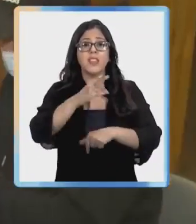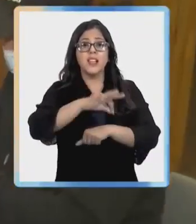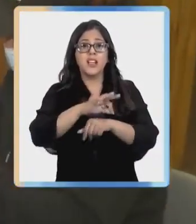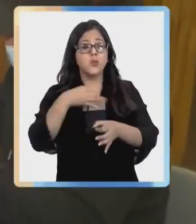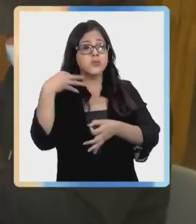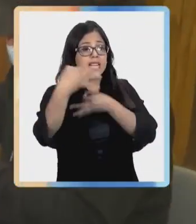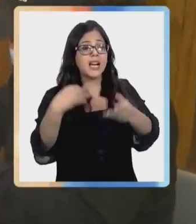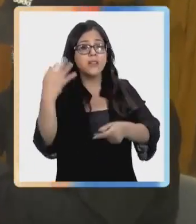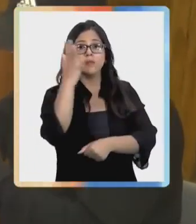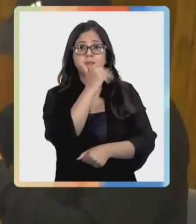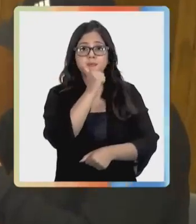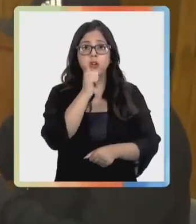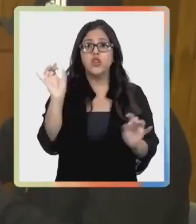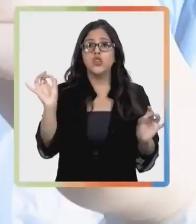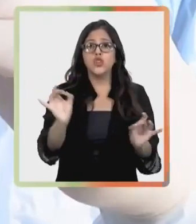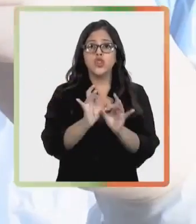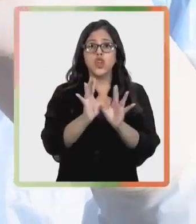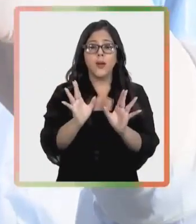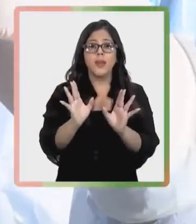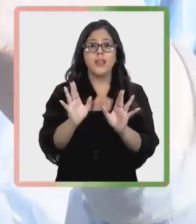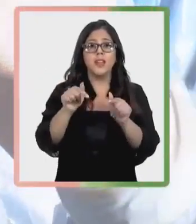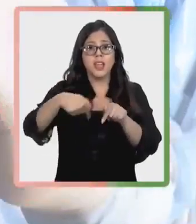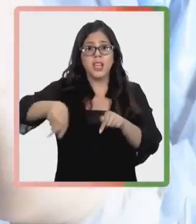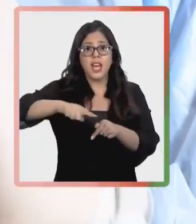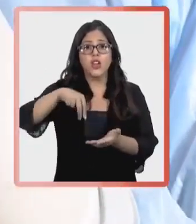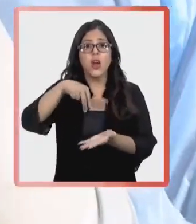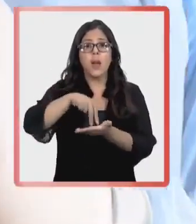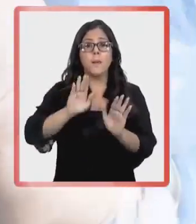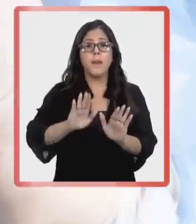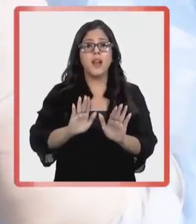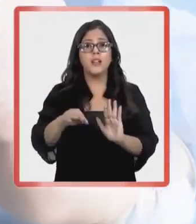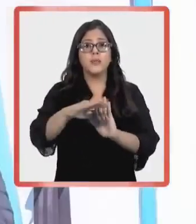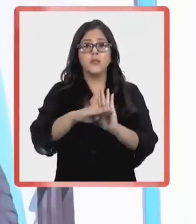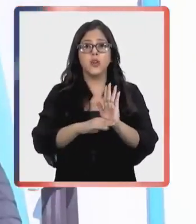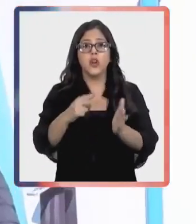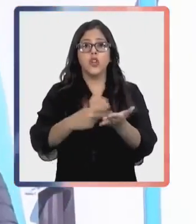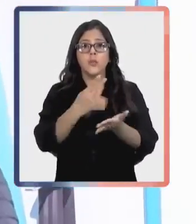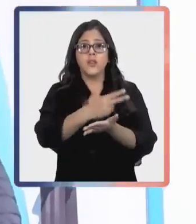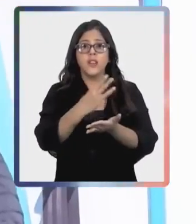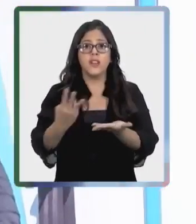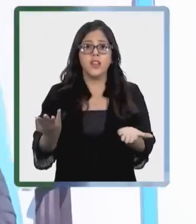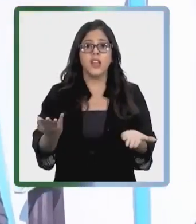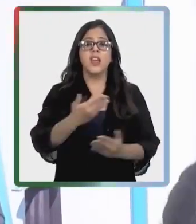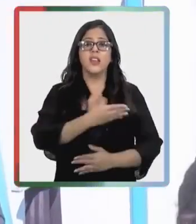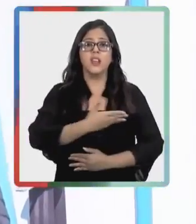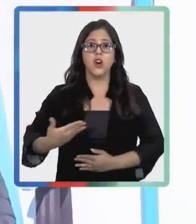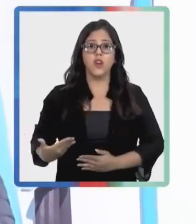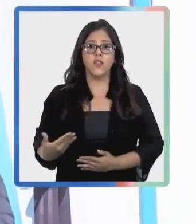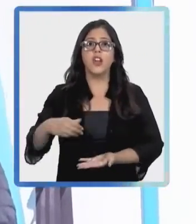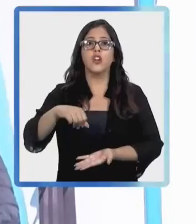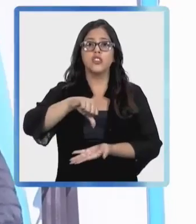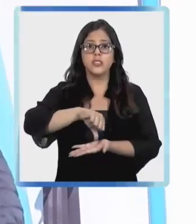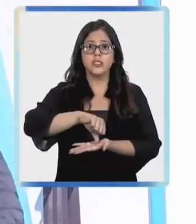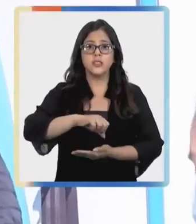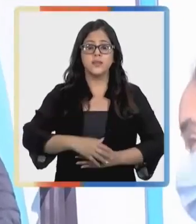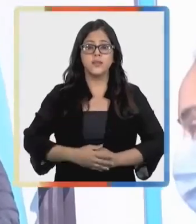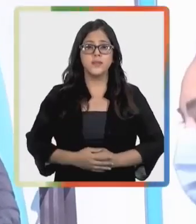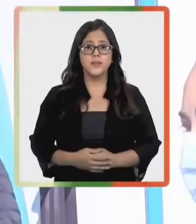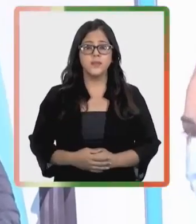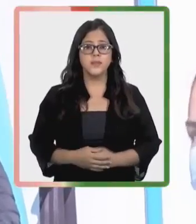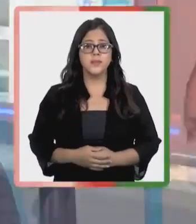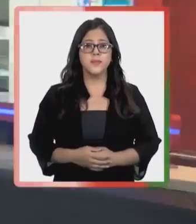no emitieron declaraciones, solo que están a la espera del protocolo 2023 por parte del gobierno central.